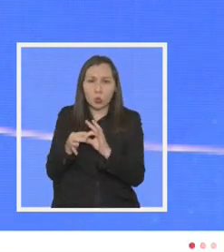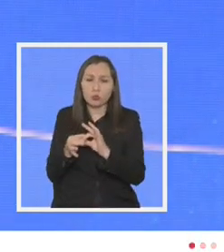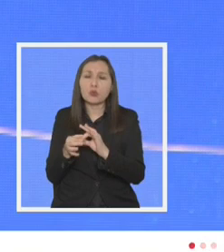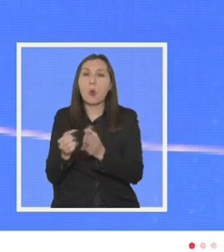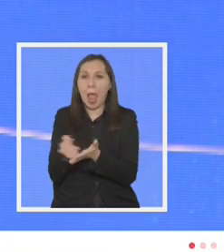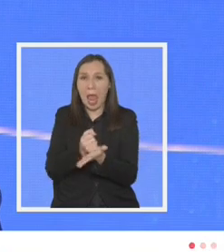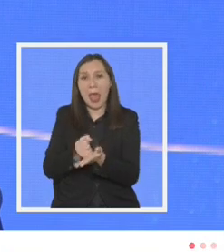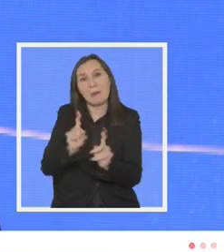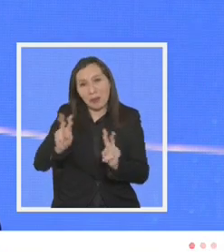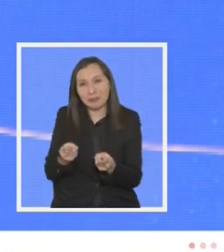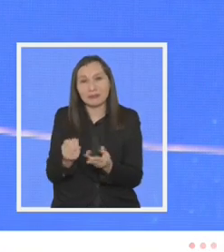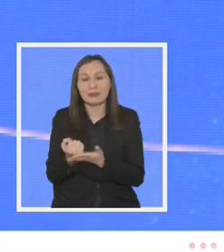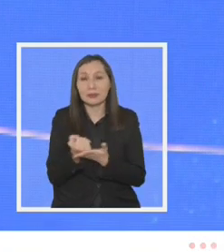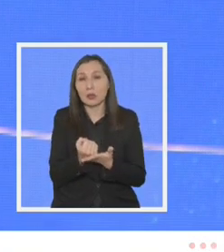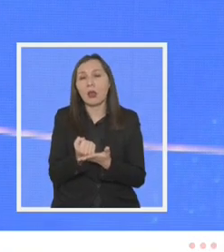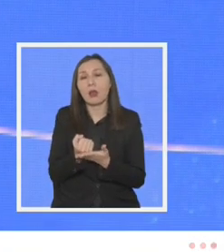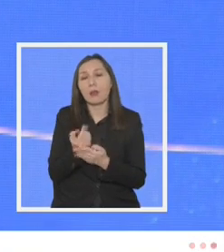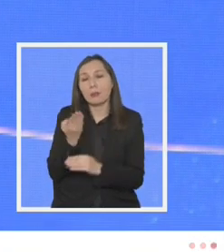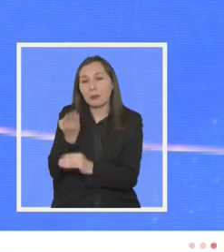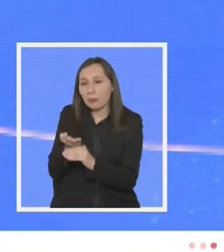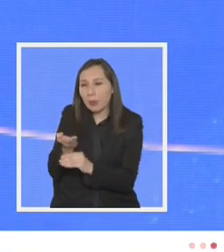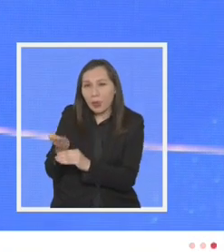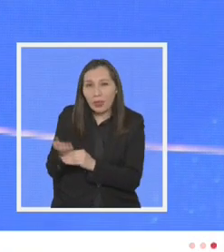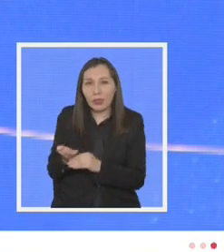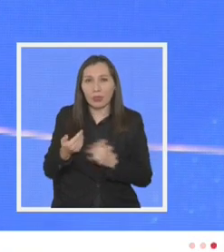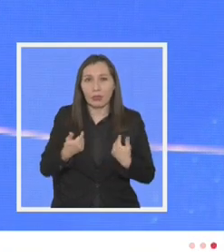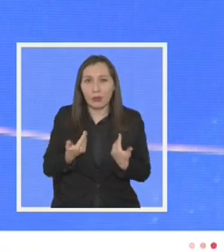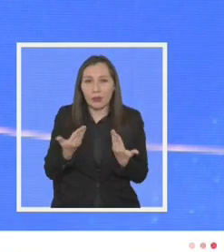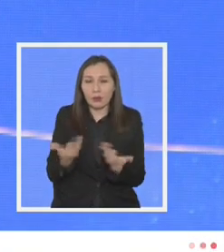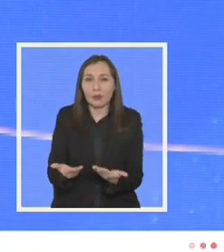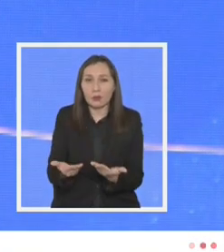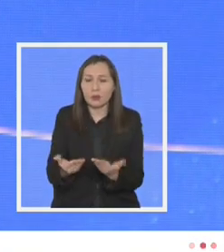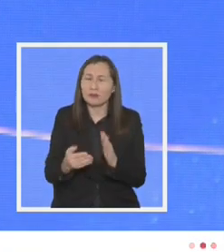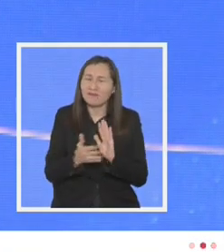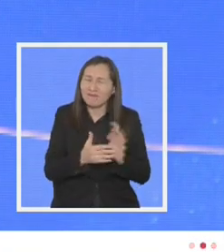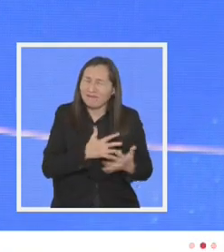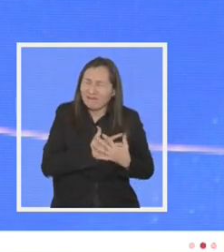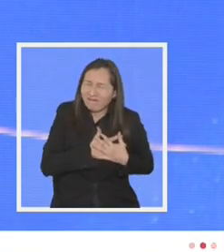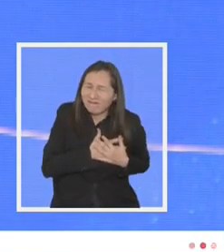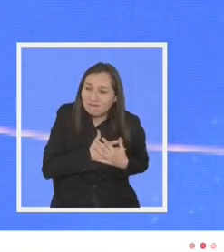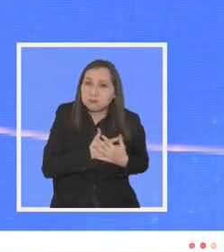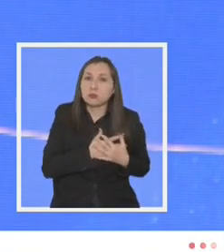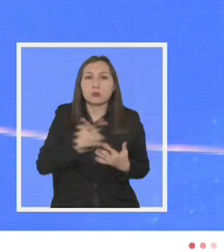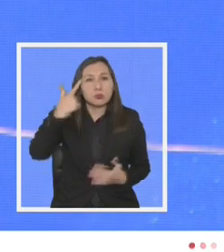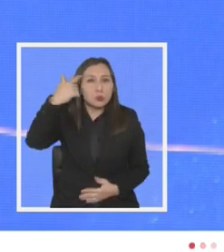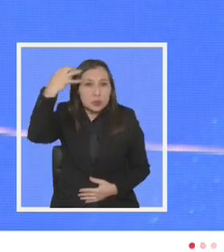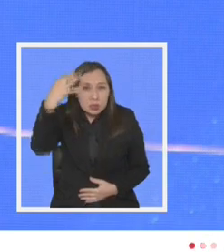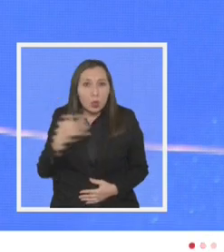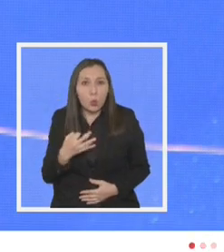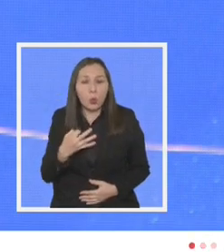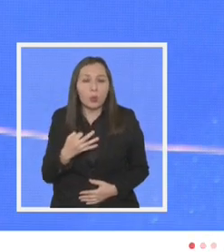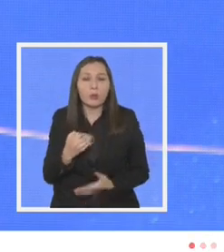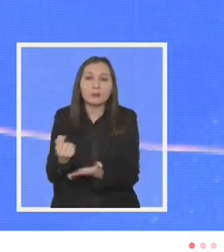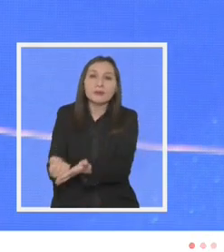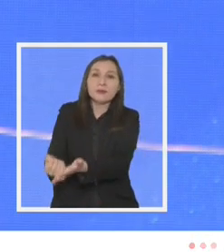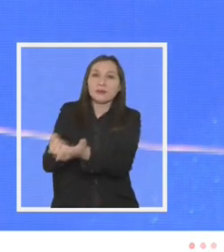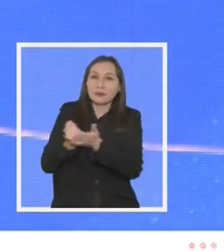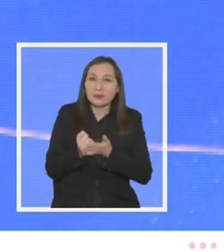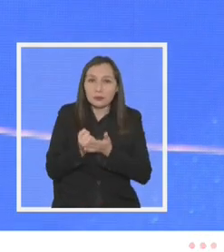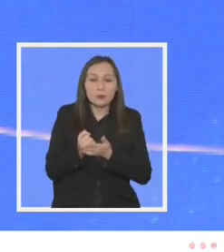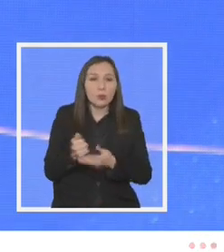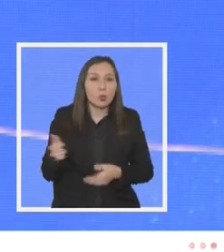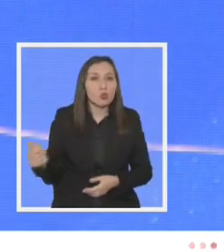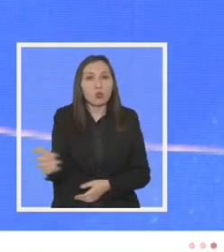antídoto por esto les pido desde el fondo del alma y con mucha convicción la colaboración